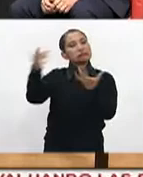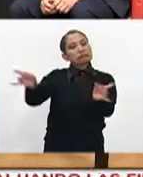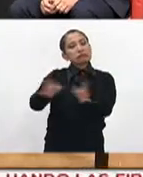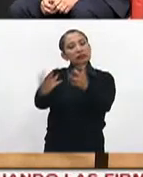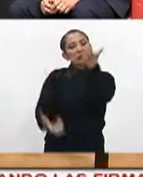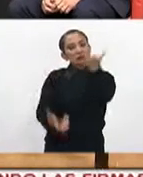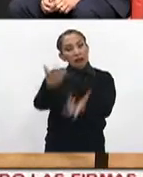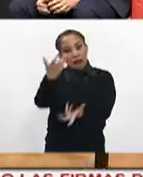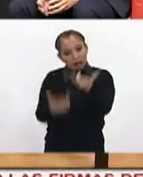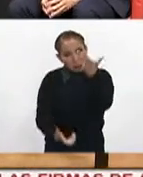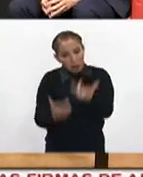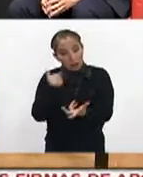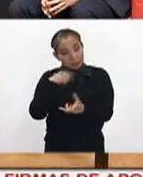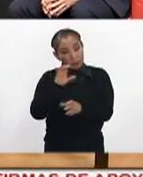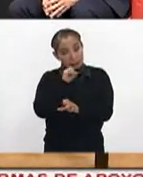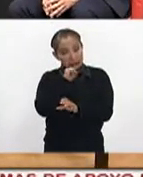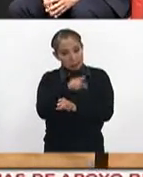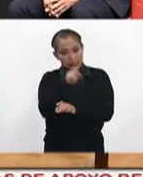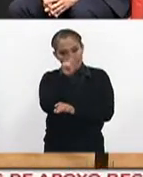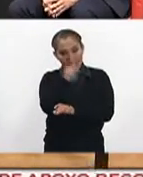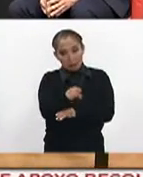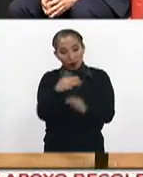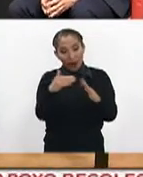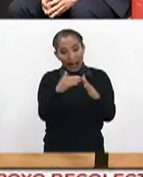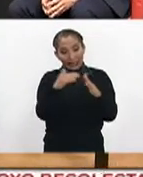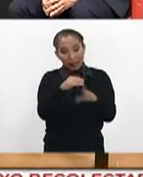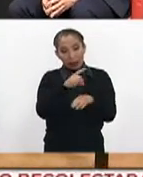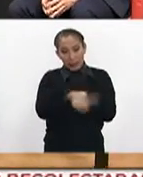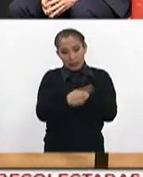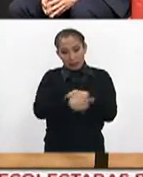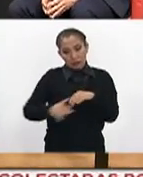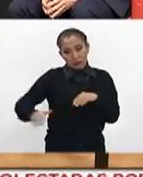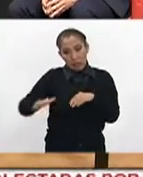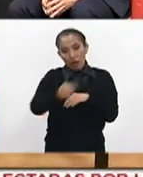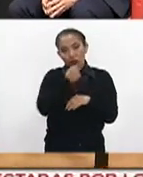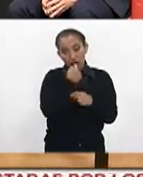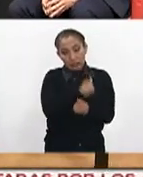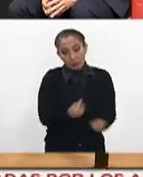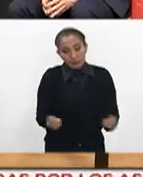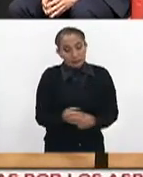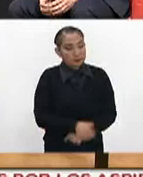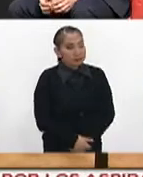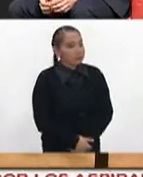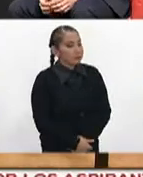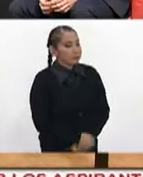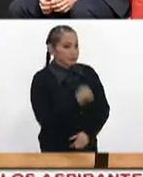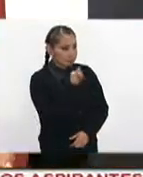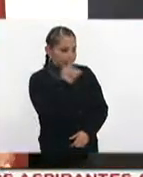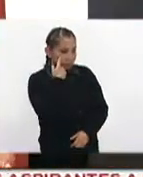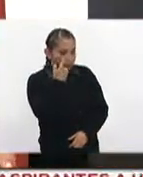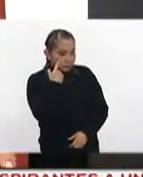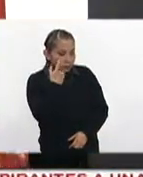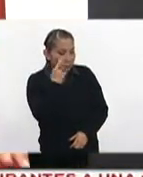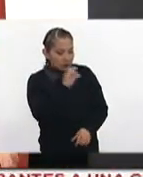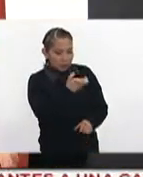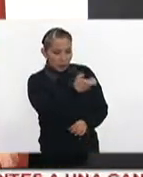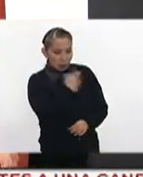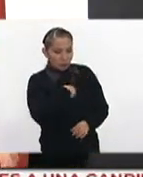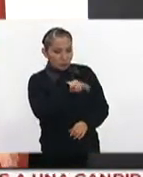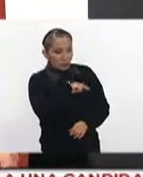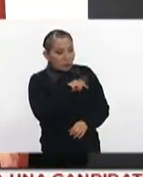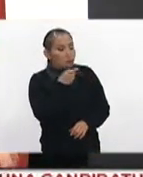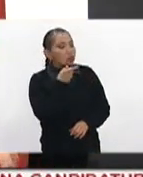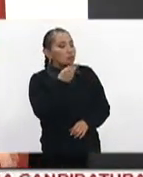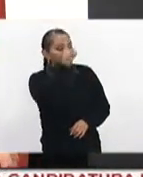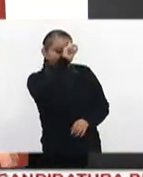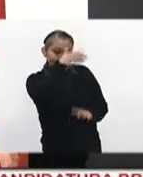incendios? Que además, los incendios en casa afectan principalmente a los niños, ¿no? Claro. Mire usted, precisamente nosotros estamos llevando